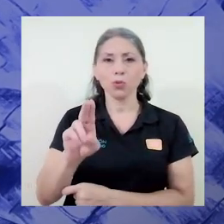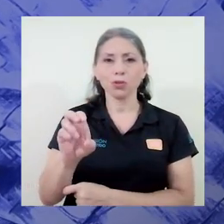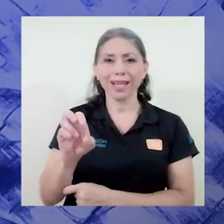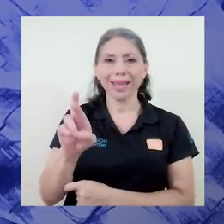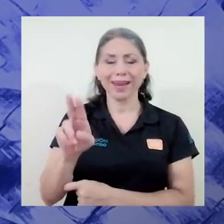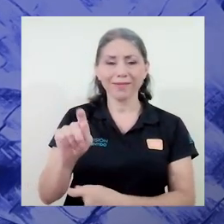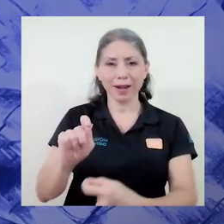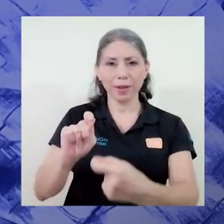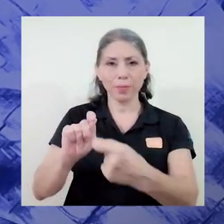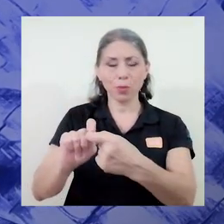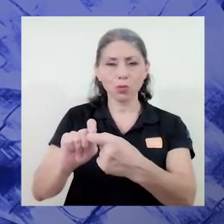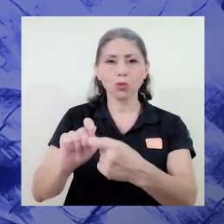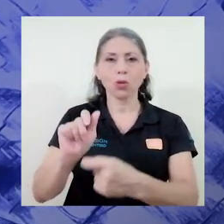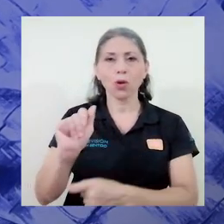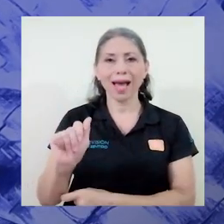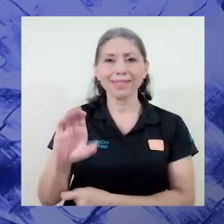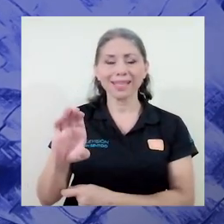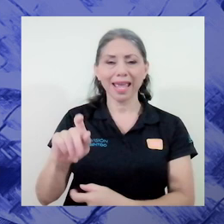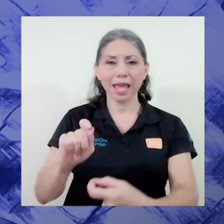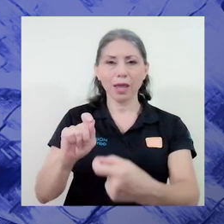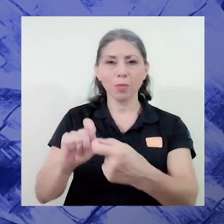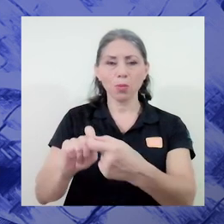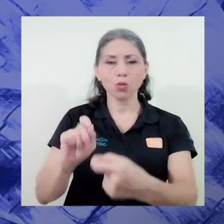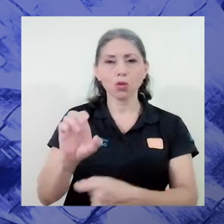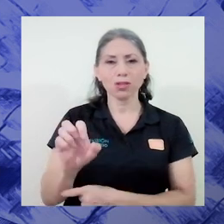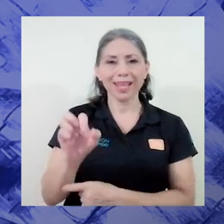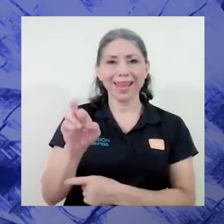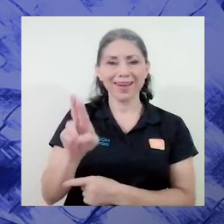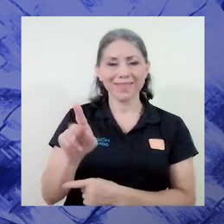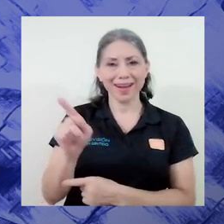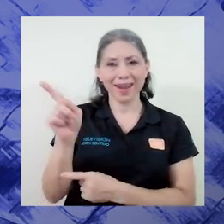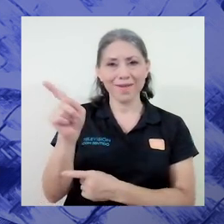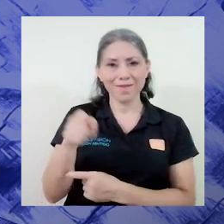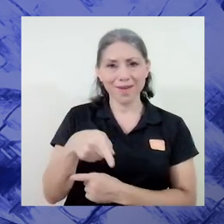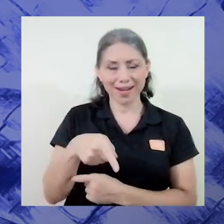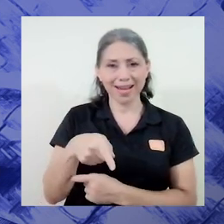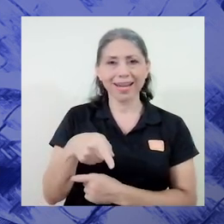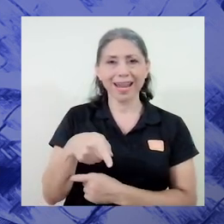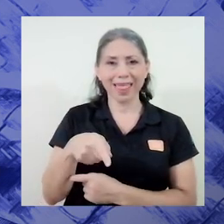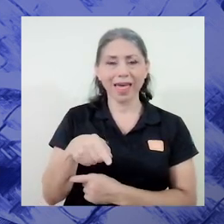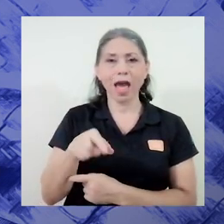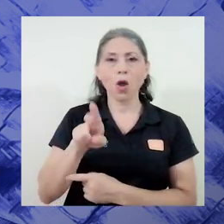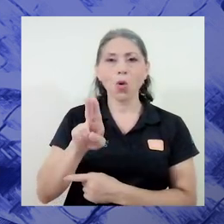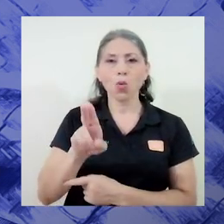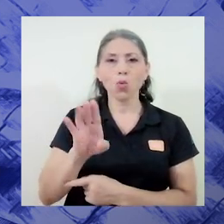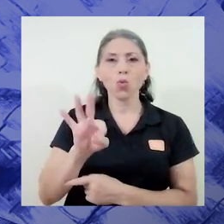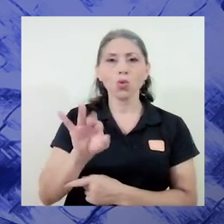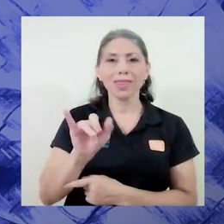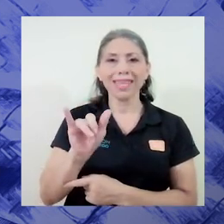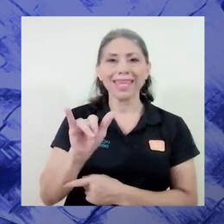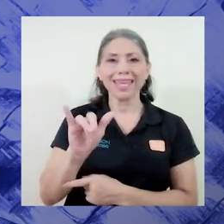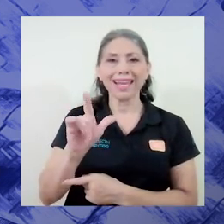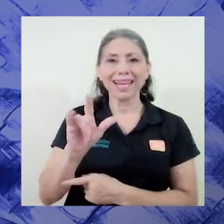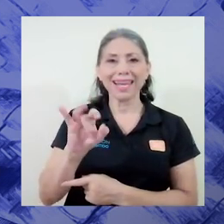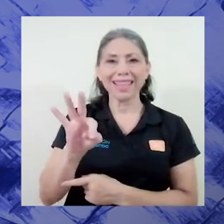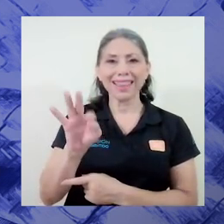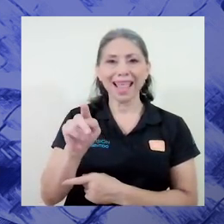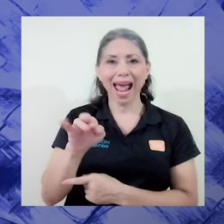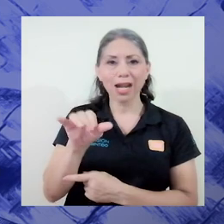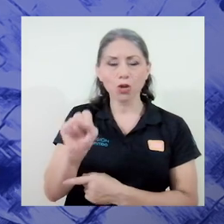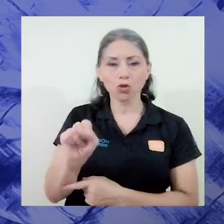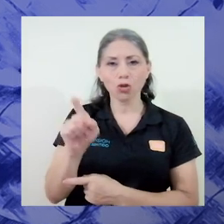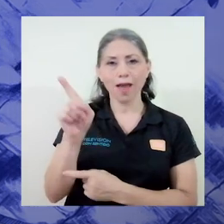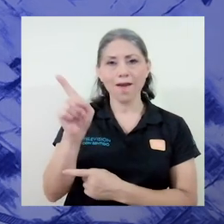.ucr.ac.cr barra inclinada utilitarios barra inclinada